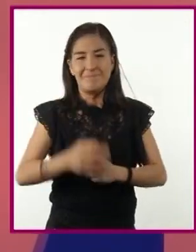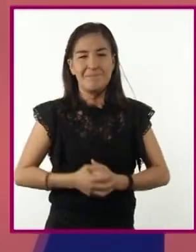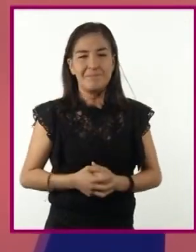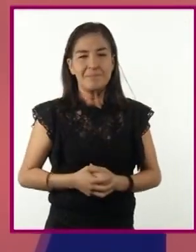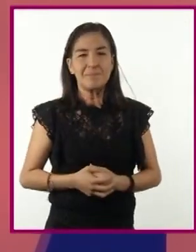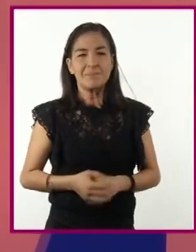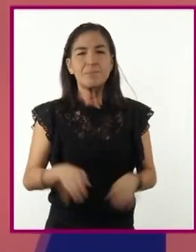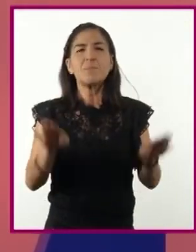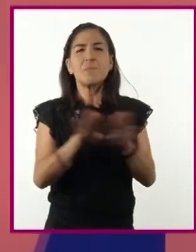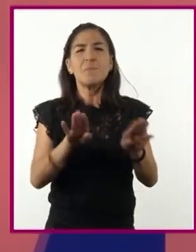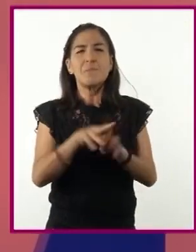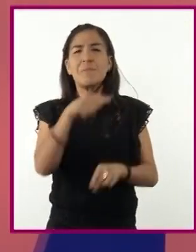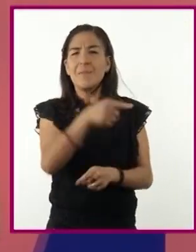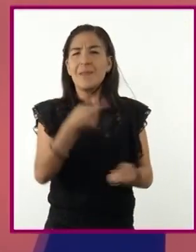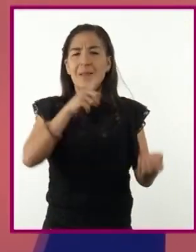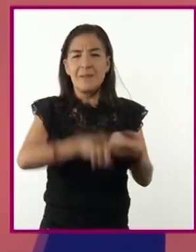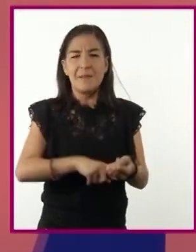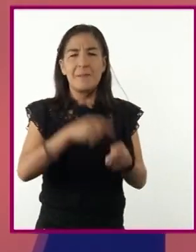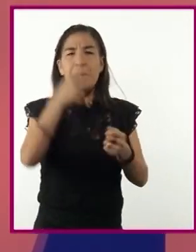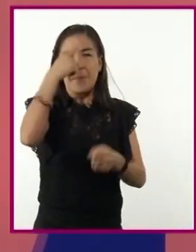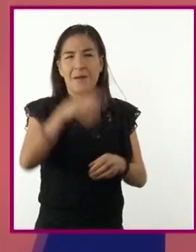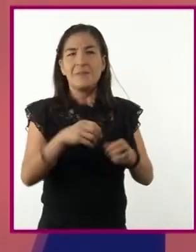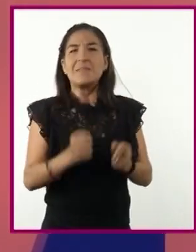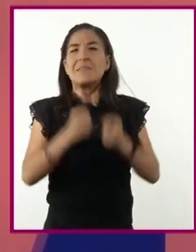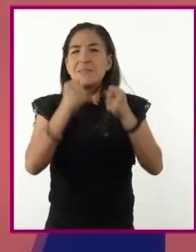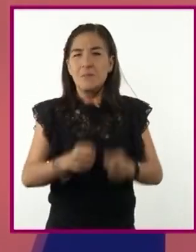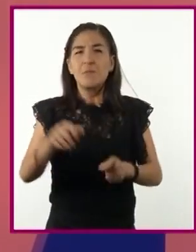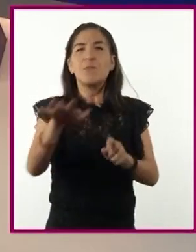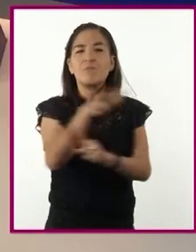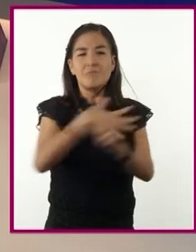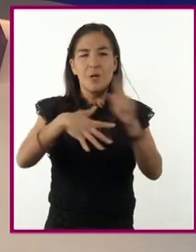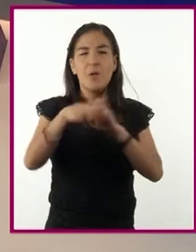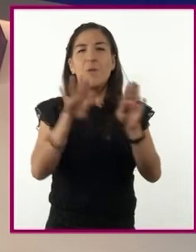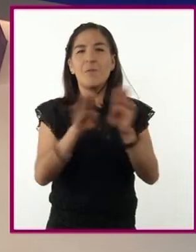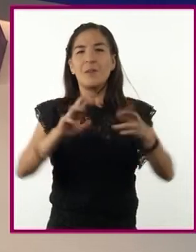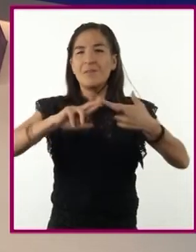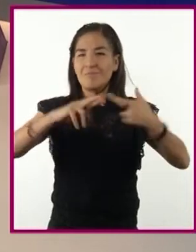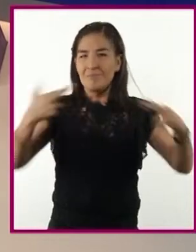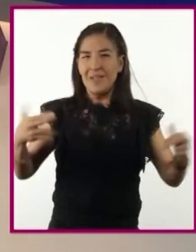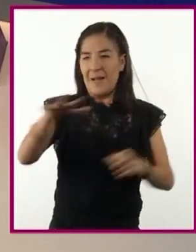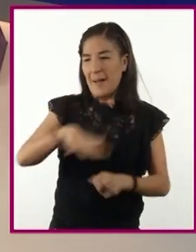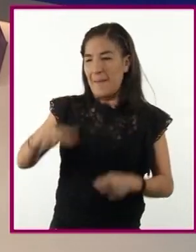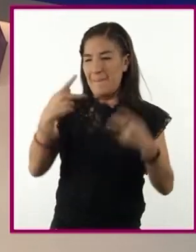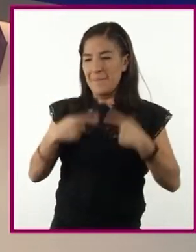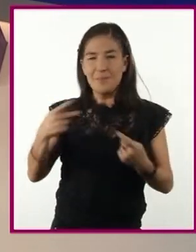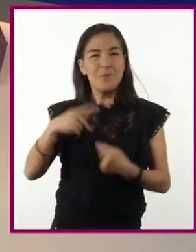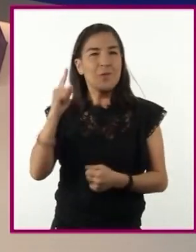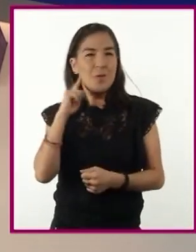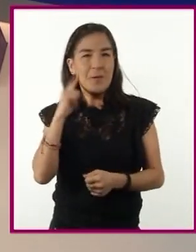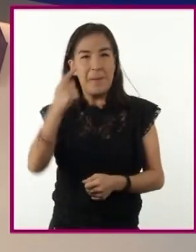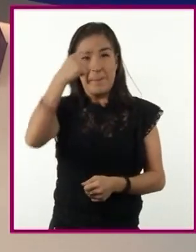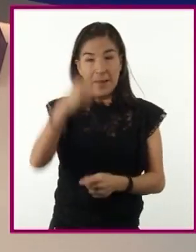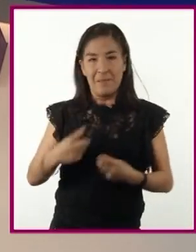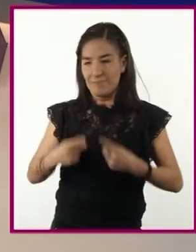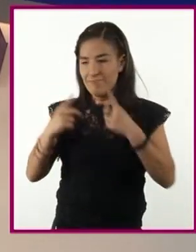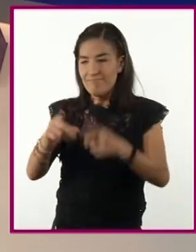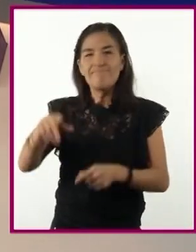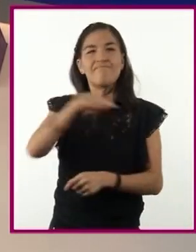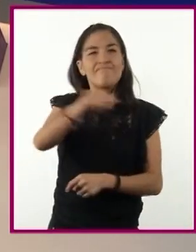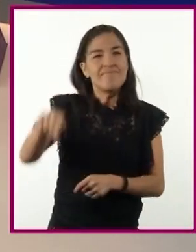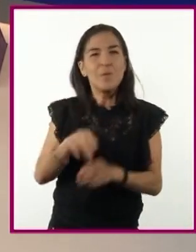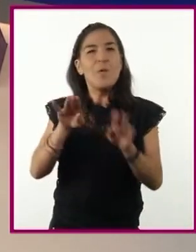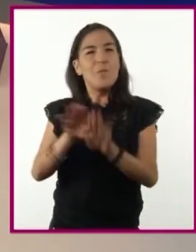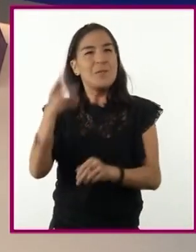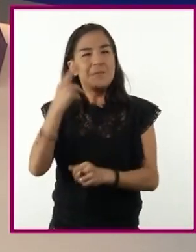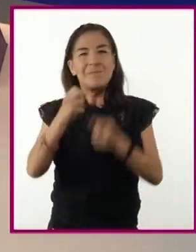Su capacidad de segmentación impulsará una nueva relación con sus oyentes, ofreciéndoles contenidos precisos a cada uno de